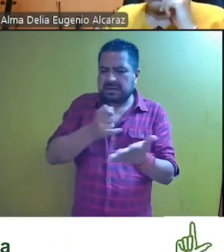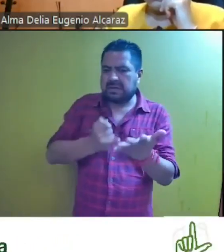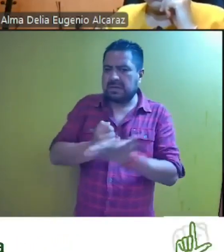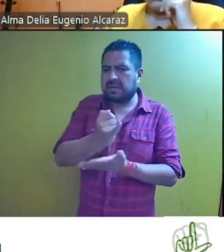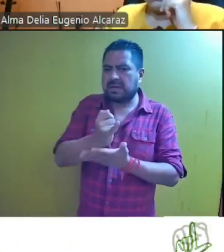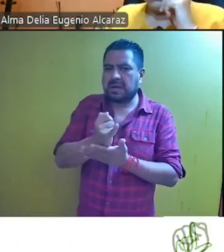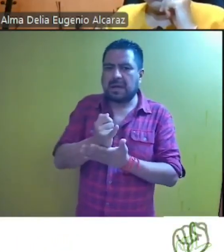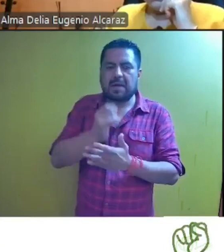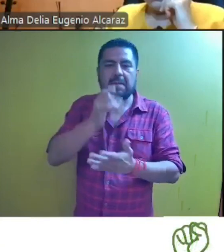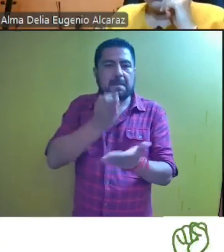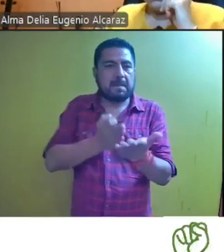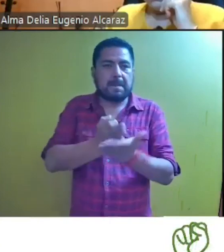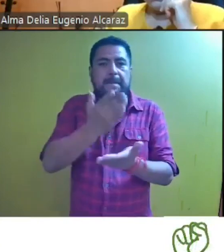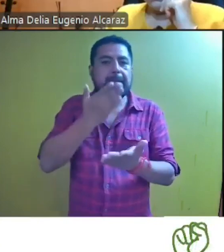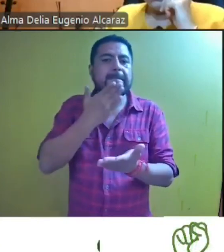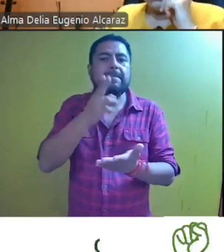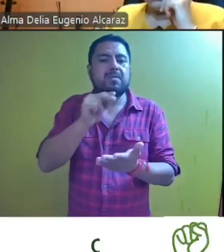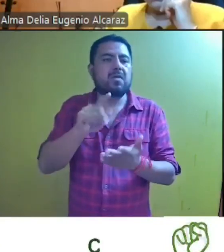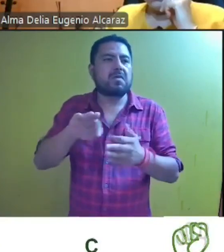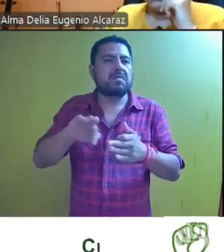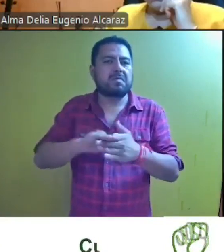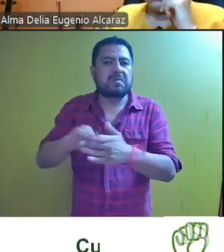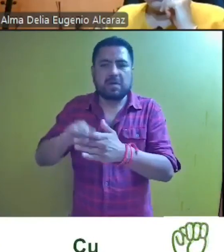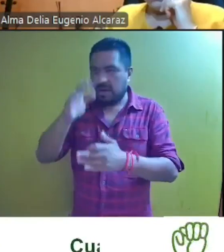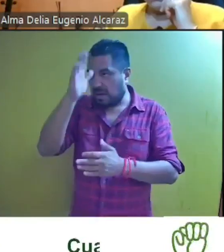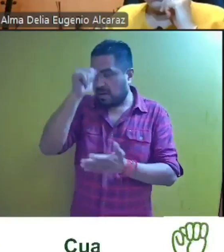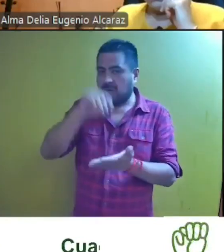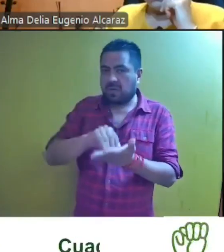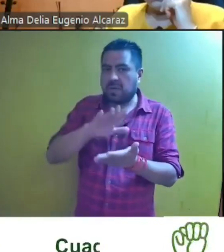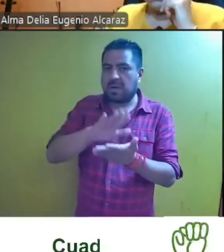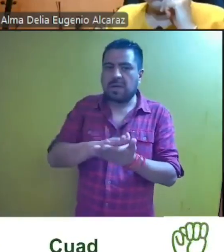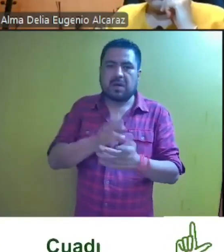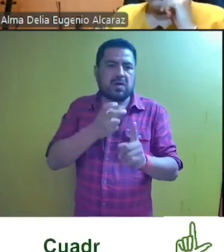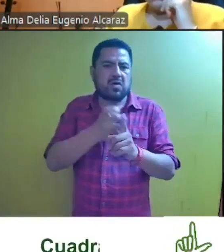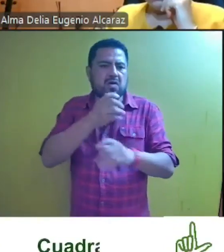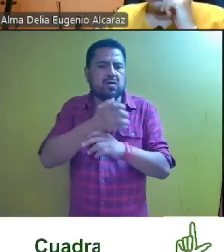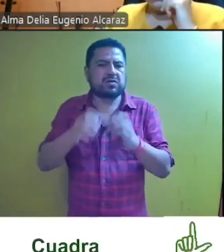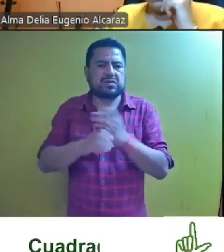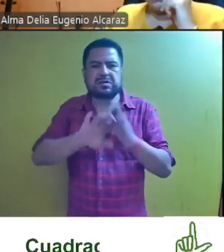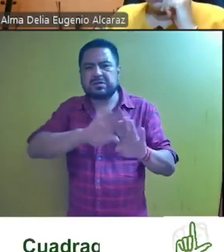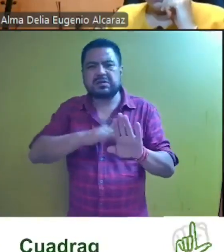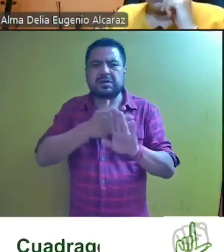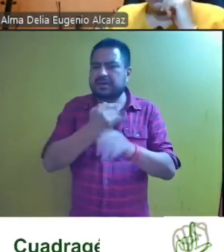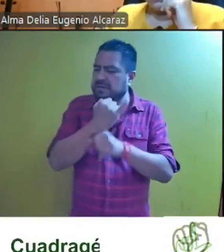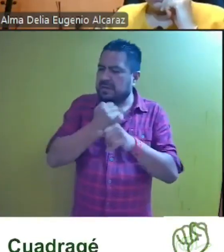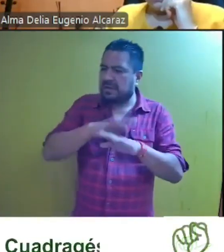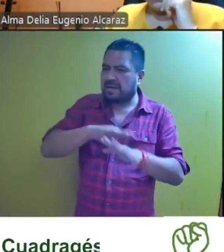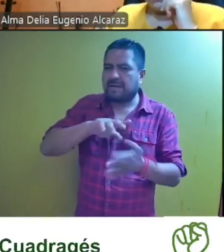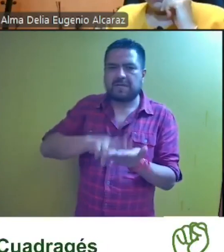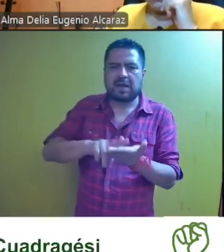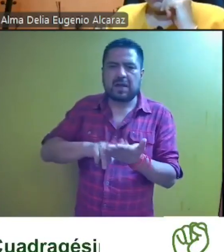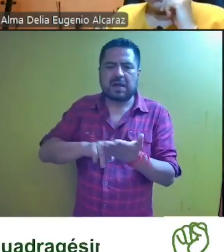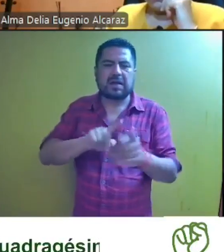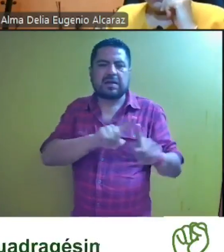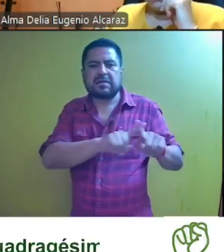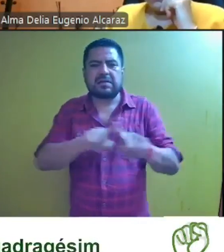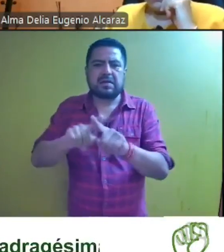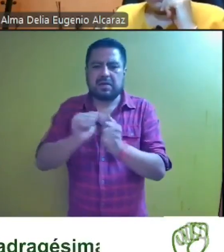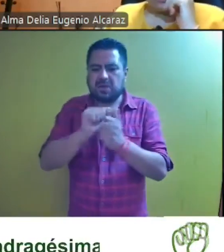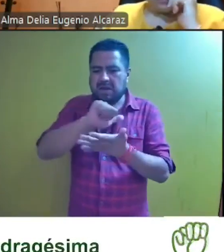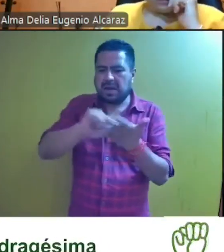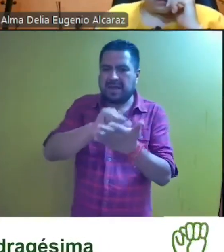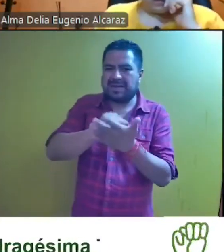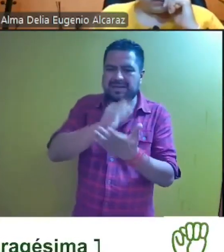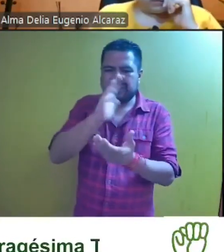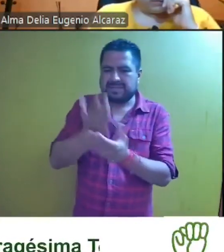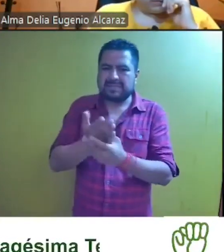que quedó firme al no ser recurrido acuerdo se considera cosa juzgada y de analizarse la validez contenido y veracidad del acta en este